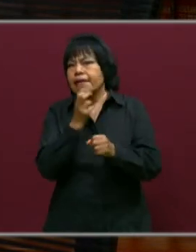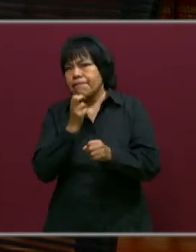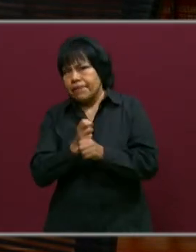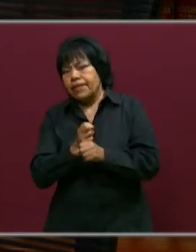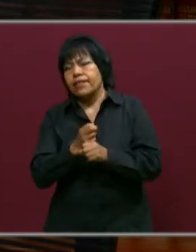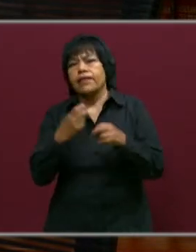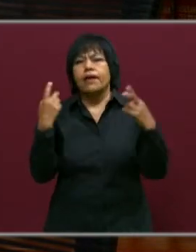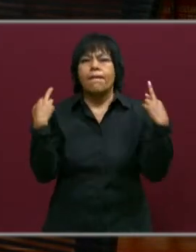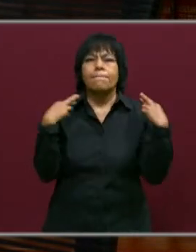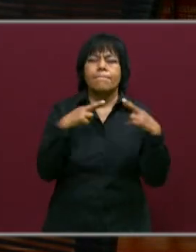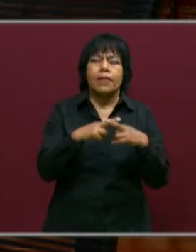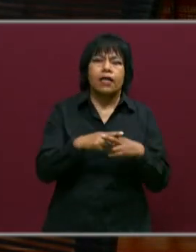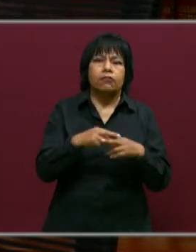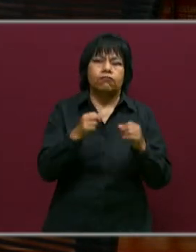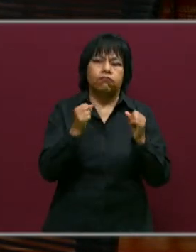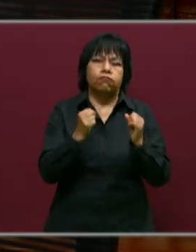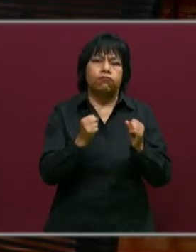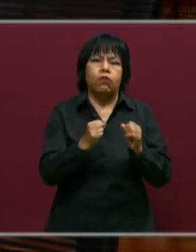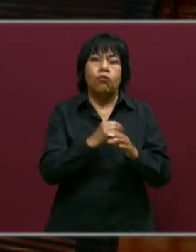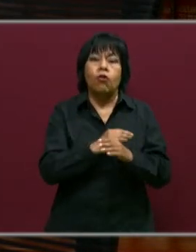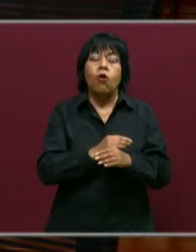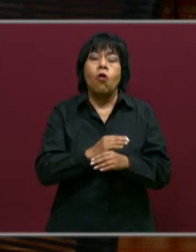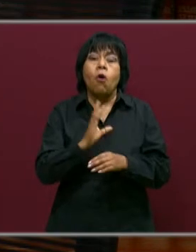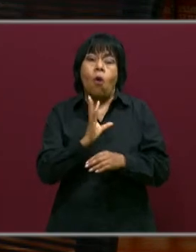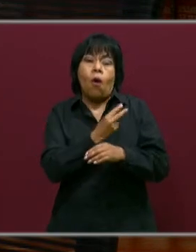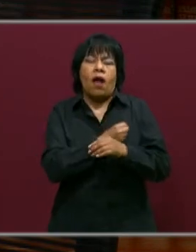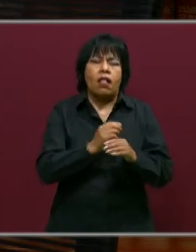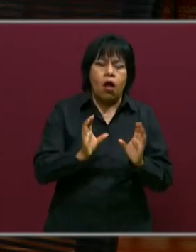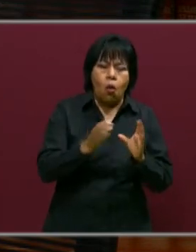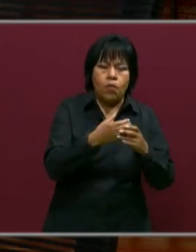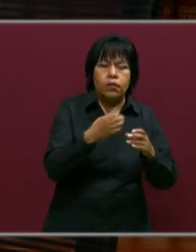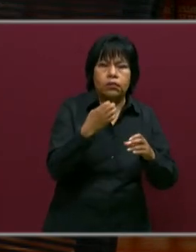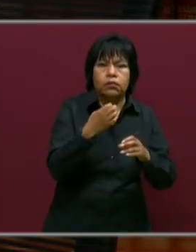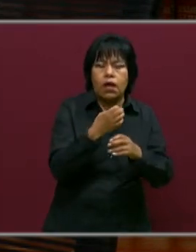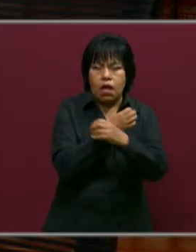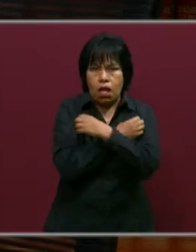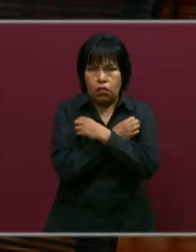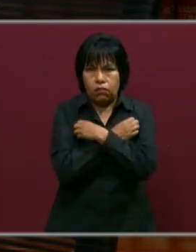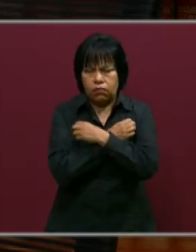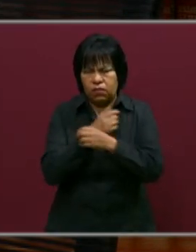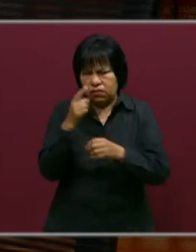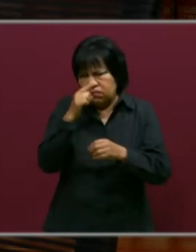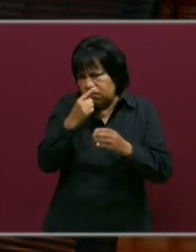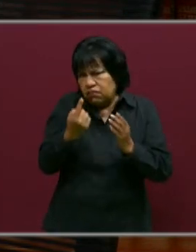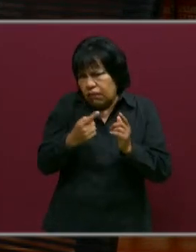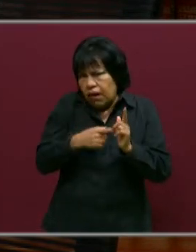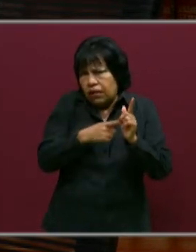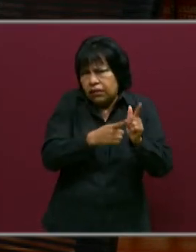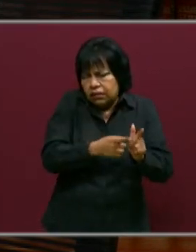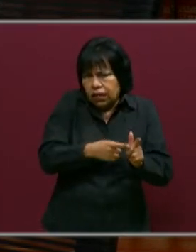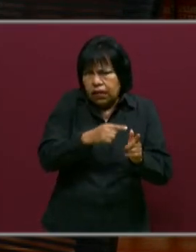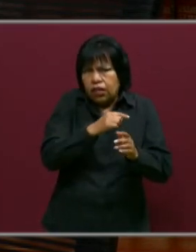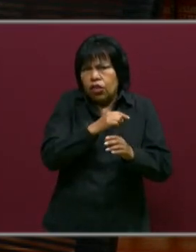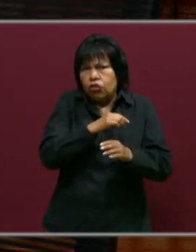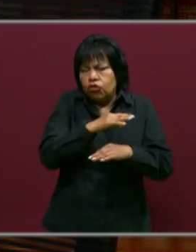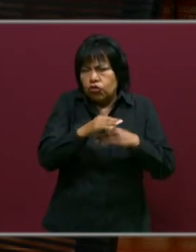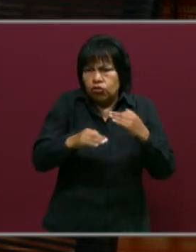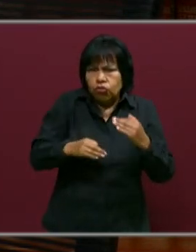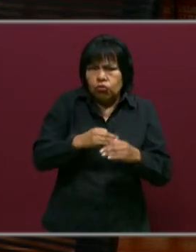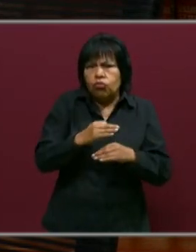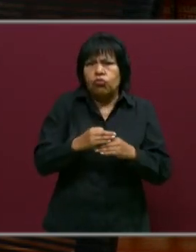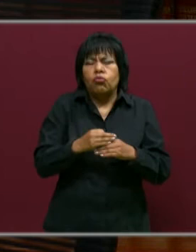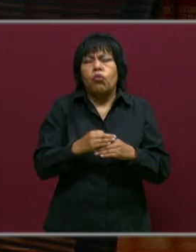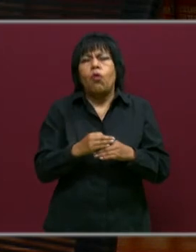como docentes a fortalecer el bienestar de la comunidad educativa, en cuanto a seguir fortaleciendo e